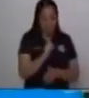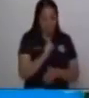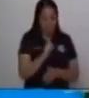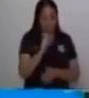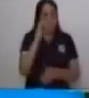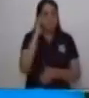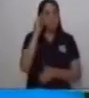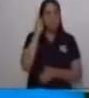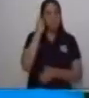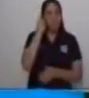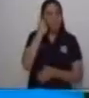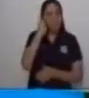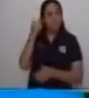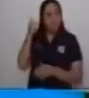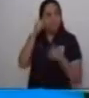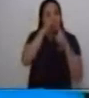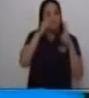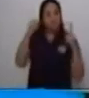Observemos.